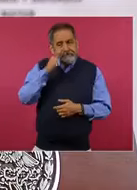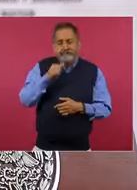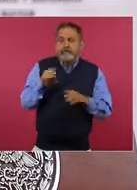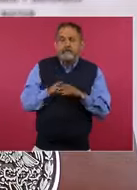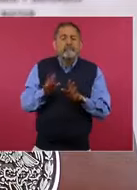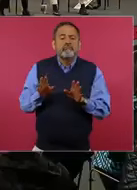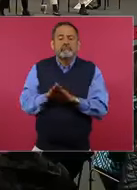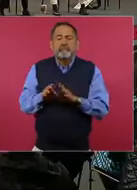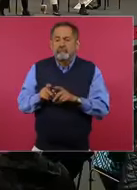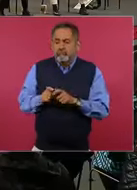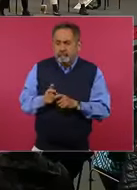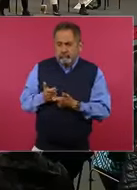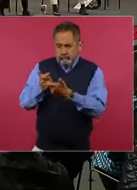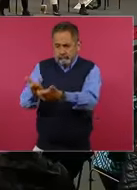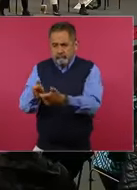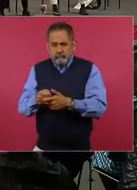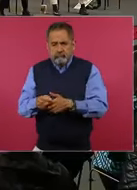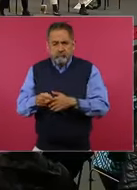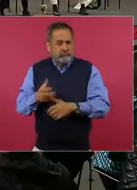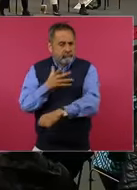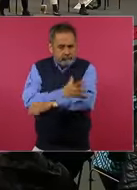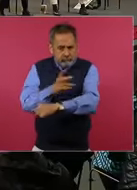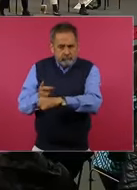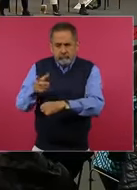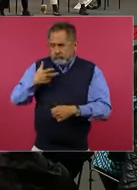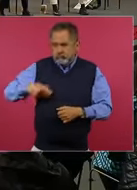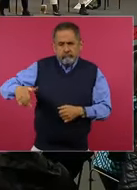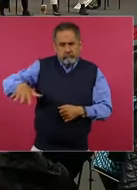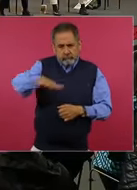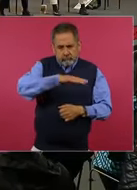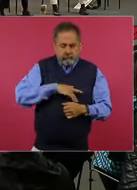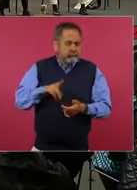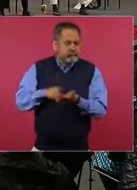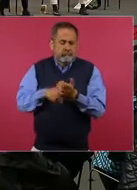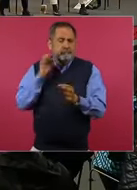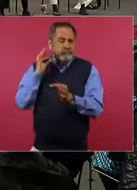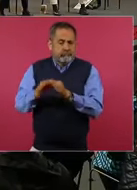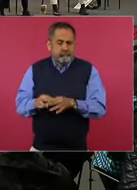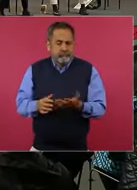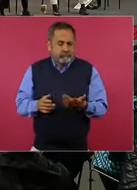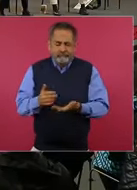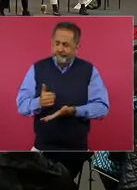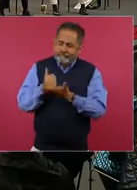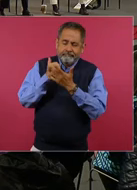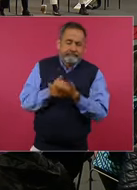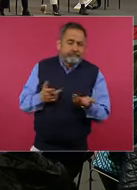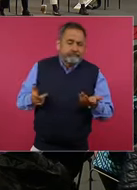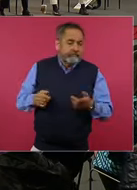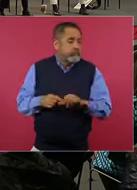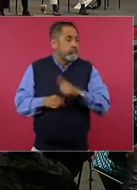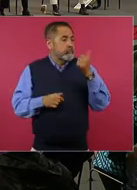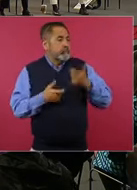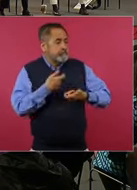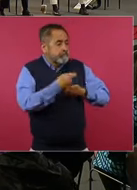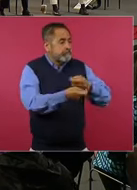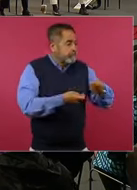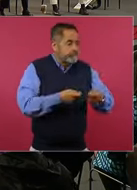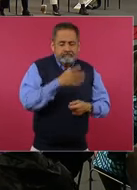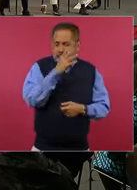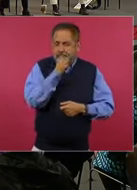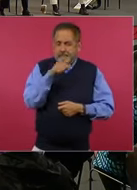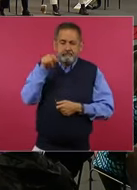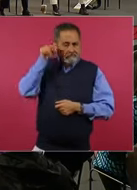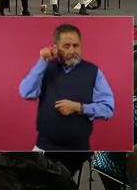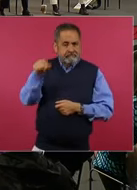sin la fuerza, la honestidad del pueblo, hubiera sido prácticamente imposible para cualquier institución.